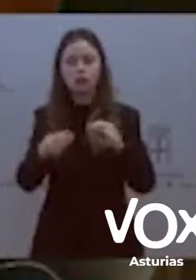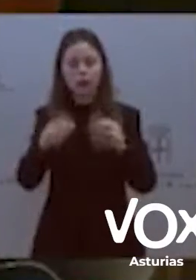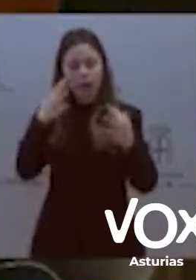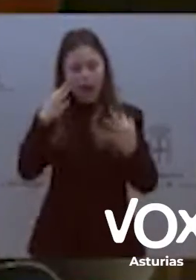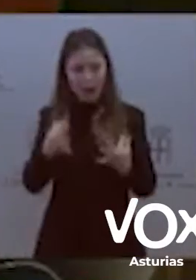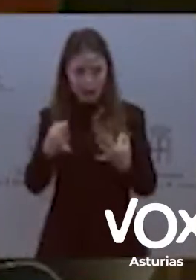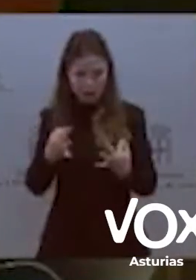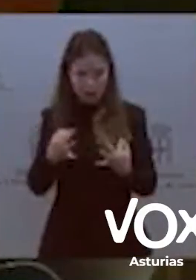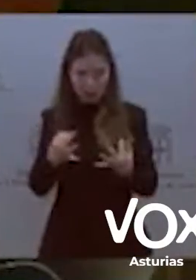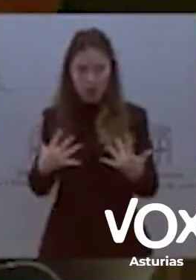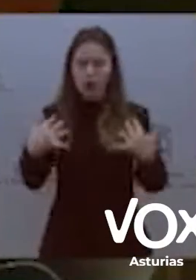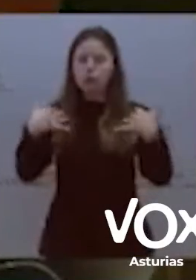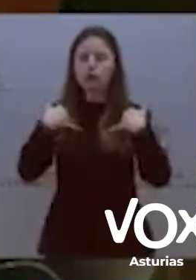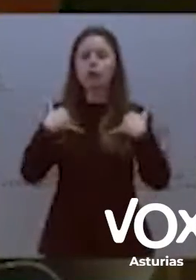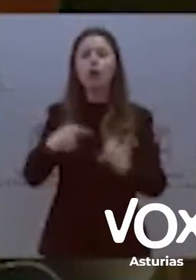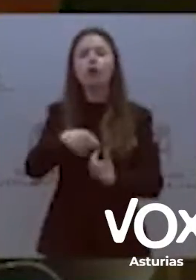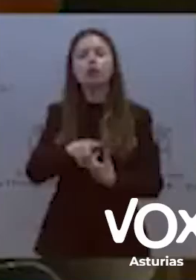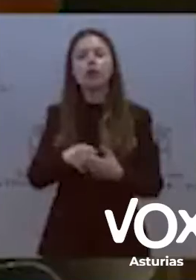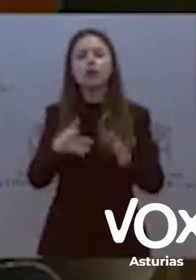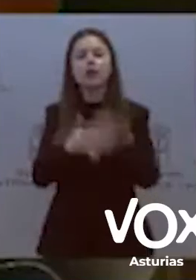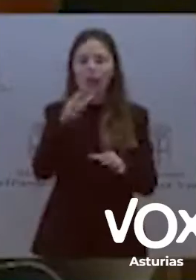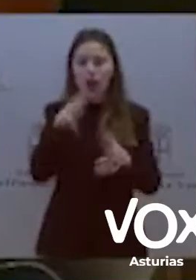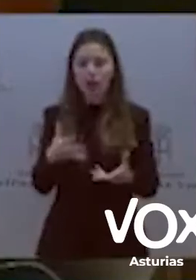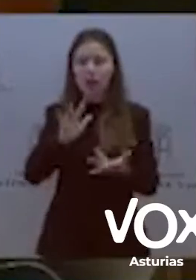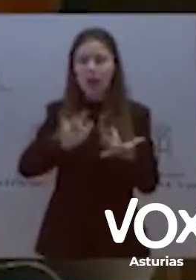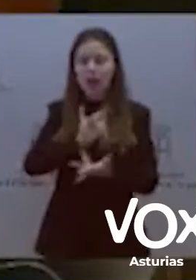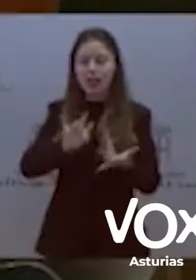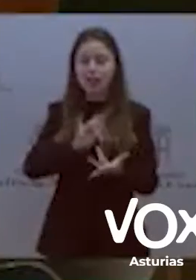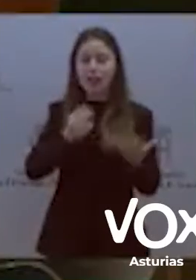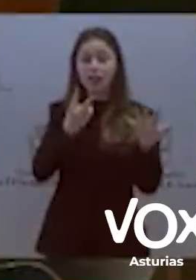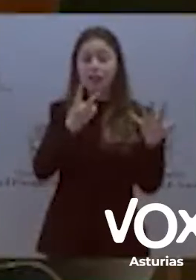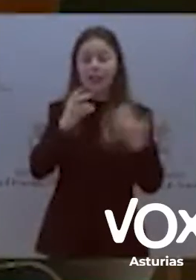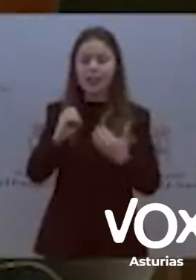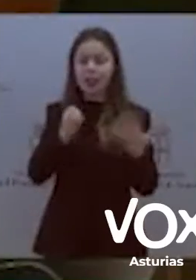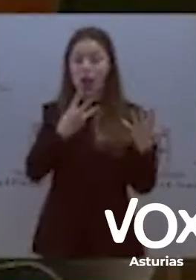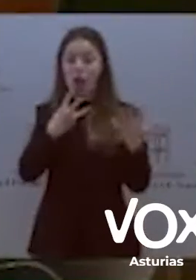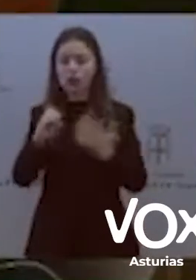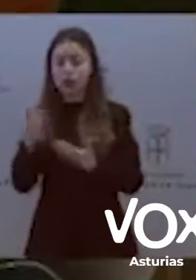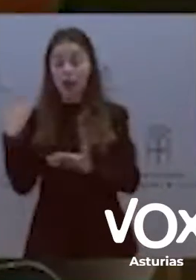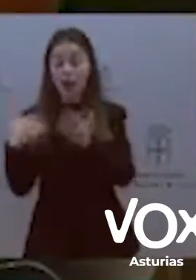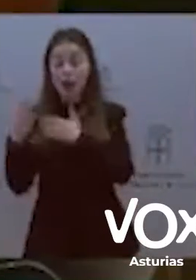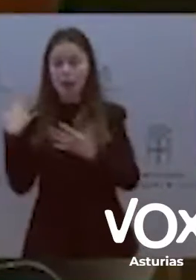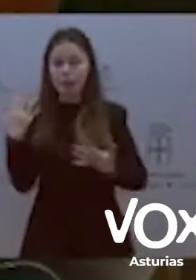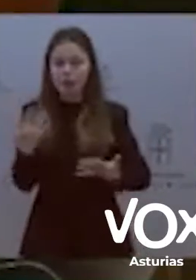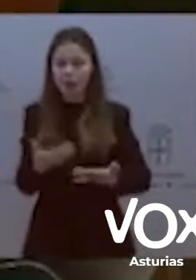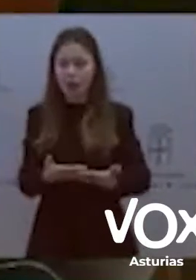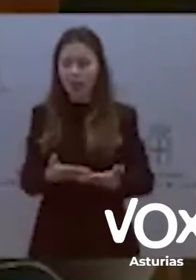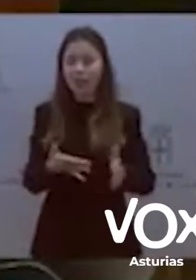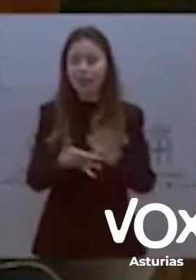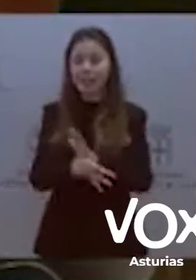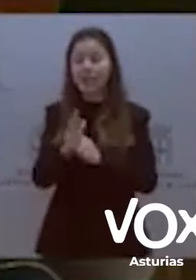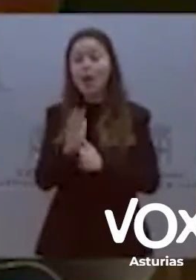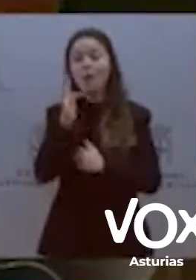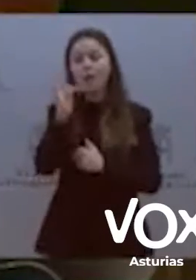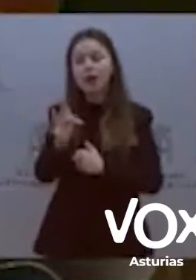sabe, una disminución galopante de nuestra capacidad económica. Y a eso se suma que llegamos, señoría, muy lastrados tras el parón